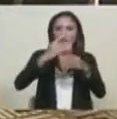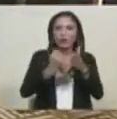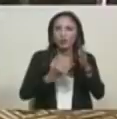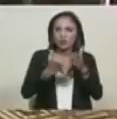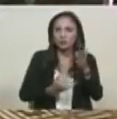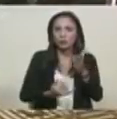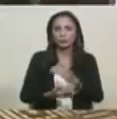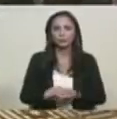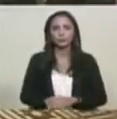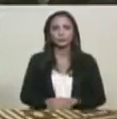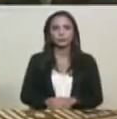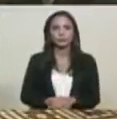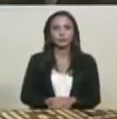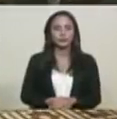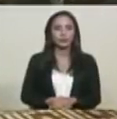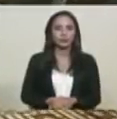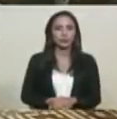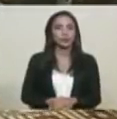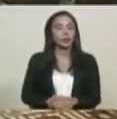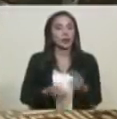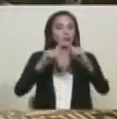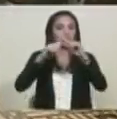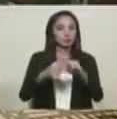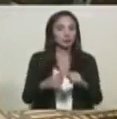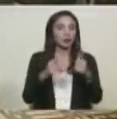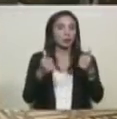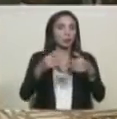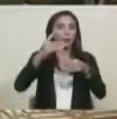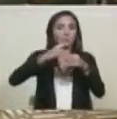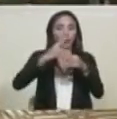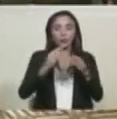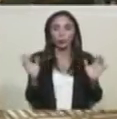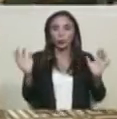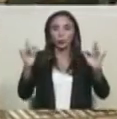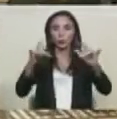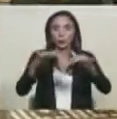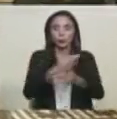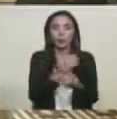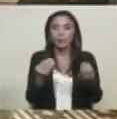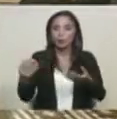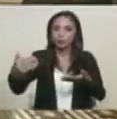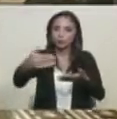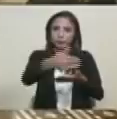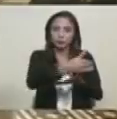Este censo nos está dando resultados muy positivos, muy, muy positivos.